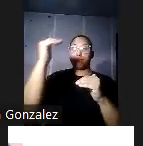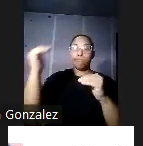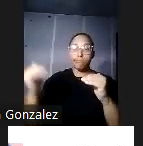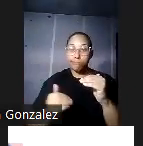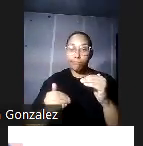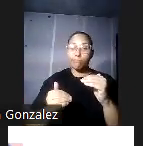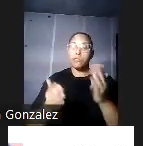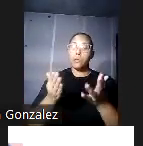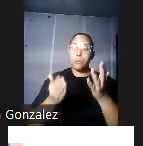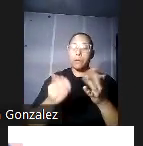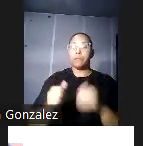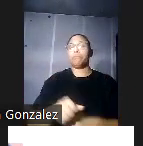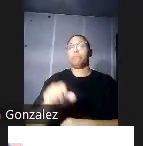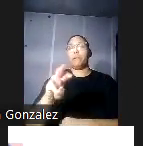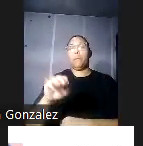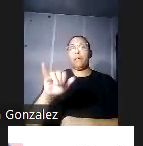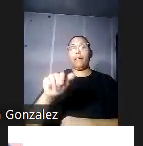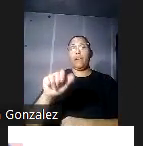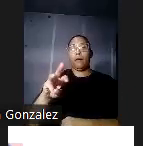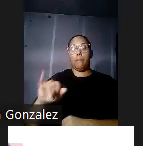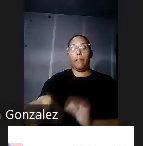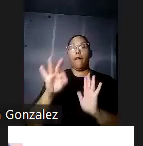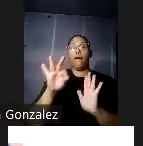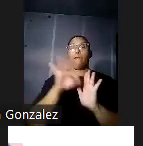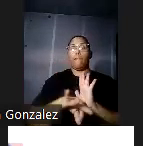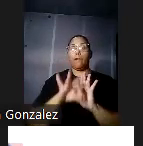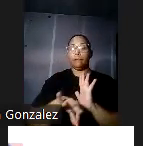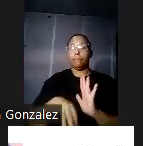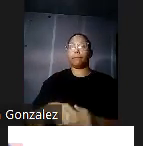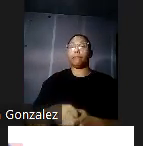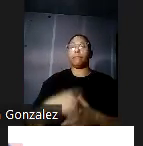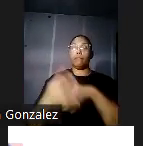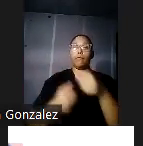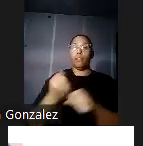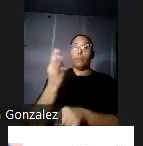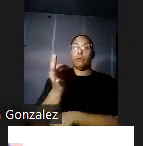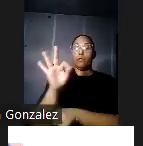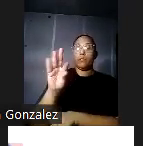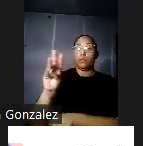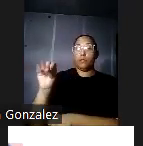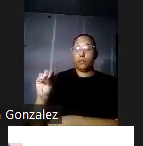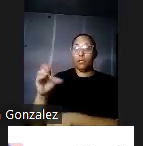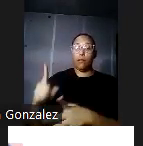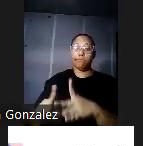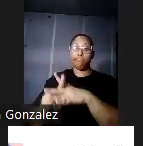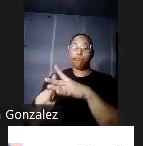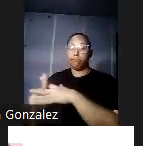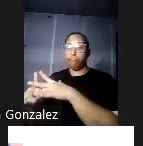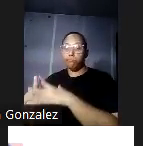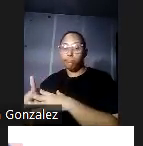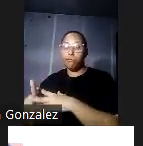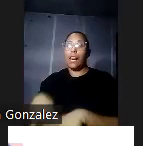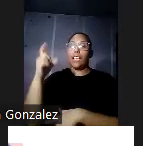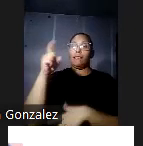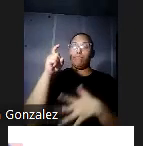un edificio diseñado con al deco. Pero en la década del 60 comenzó a aparecer en la zona la gran necesidad de